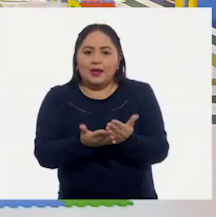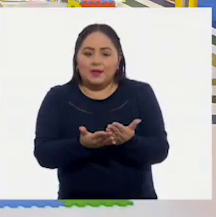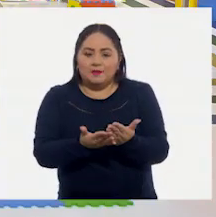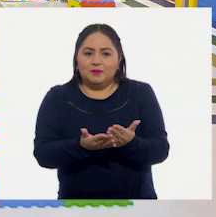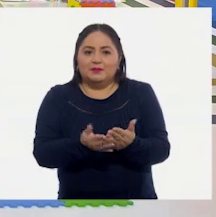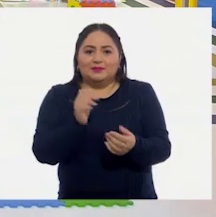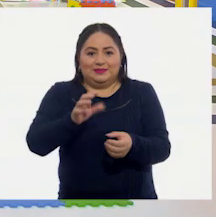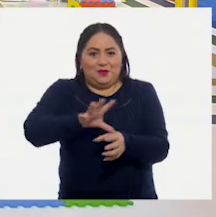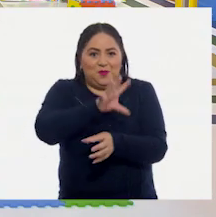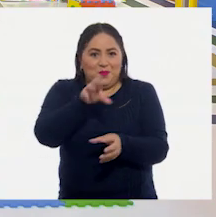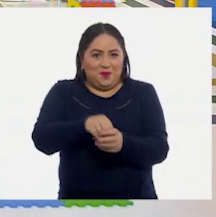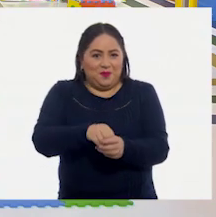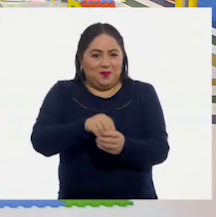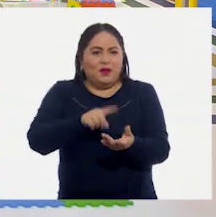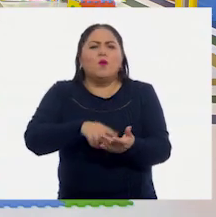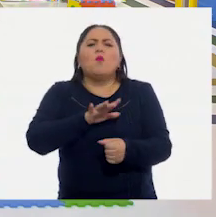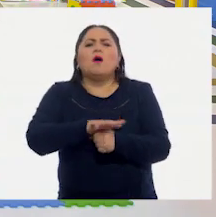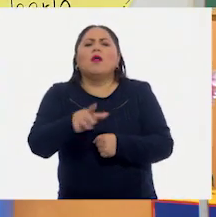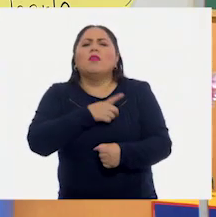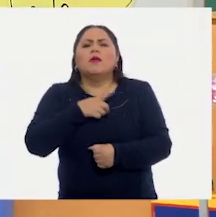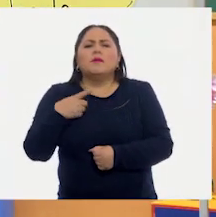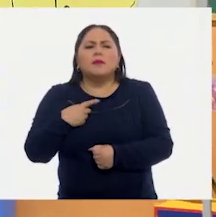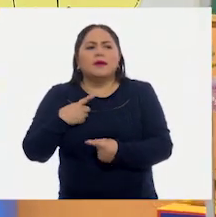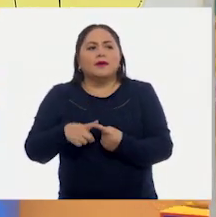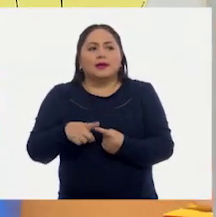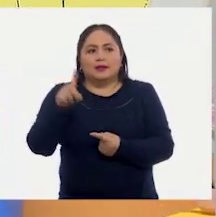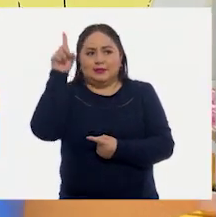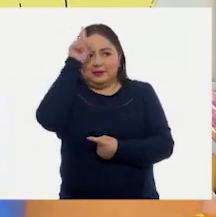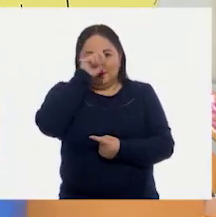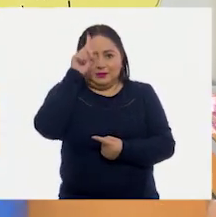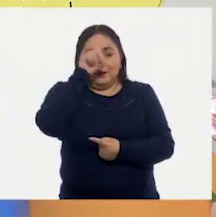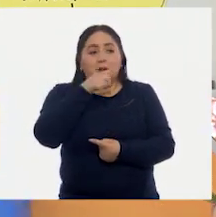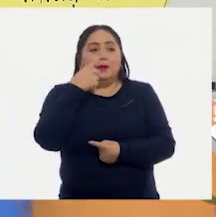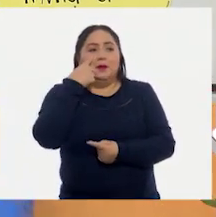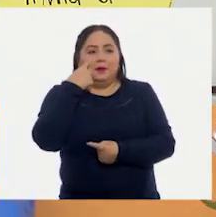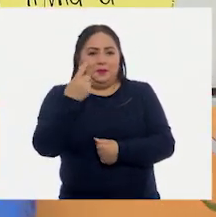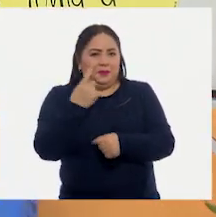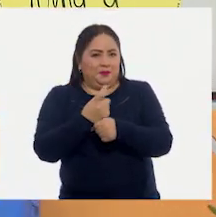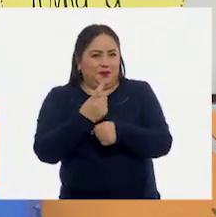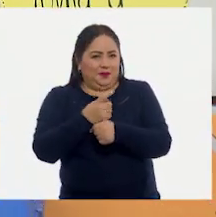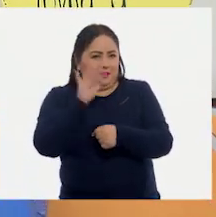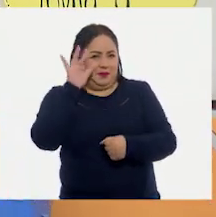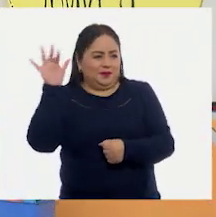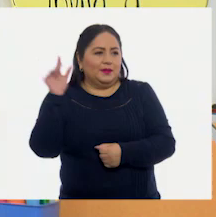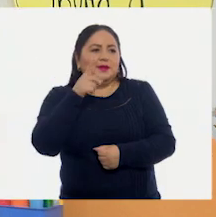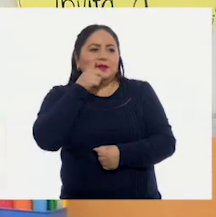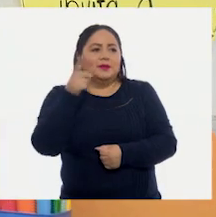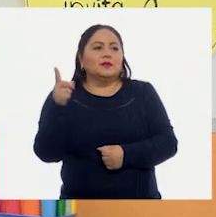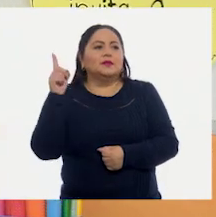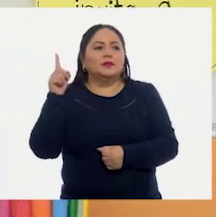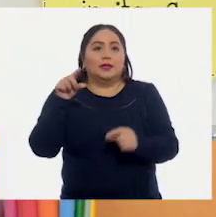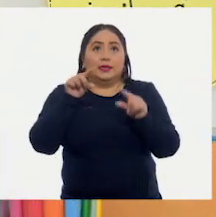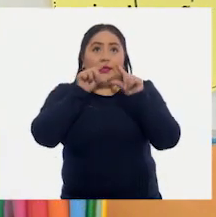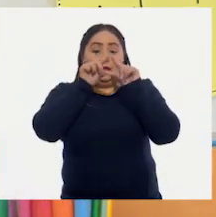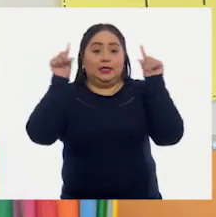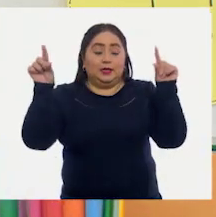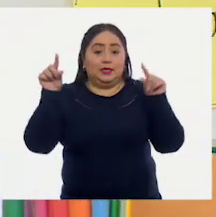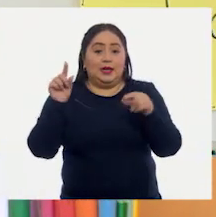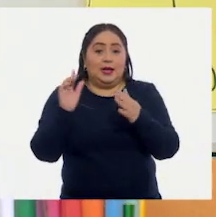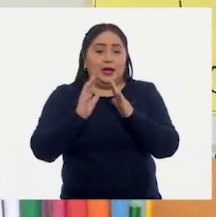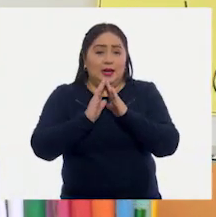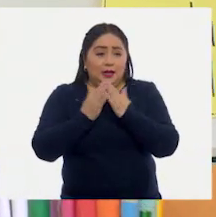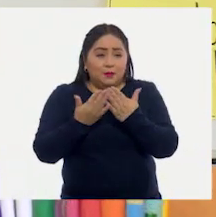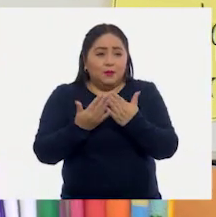elementos que debe de tener la recomendación, ¿verdad? Vamos a leerla. Marianita, por favor. Título del libro.